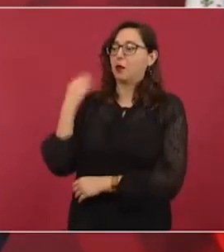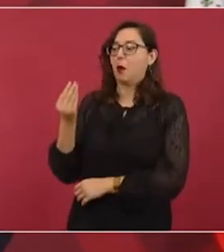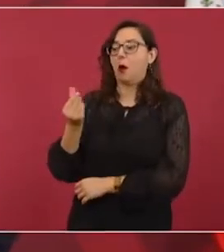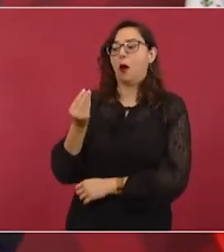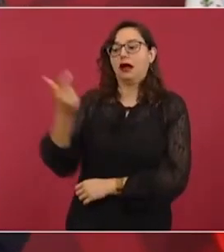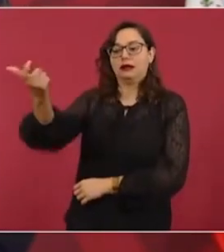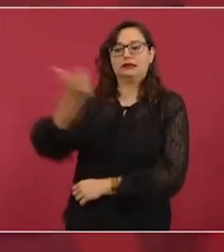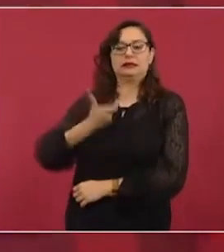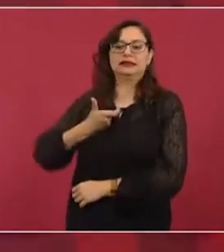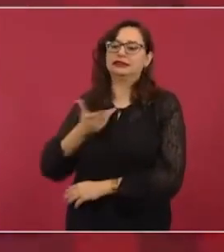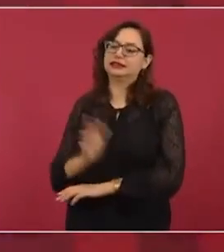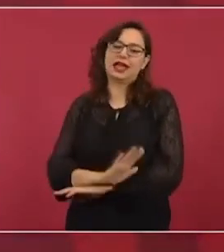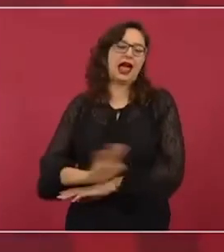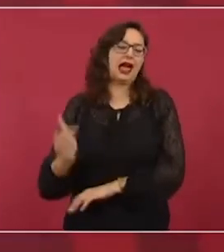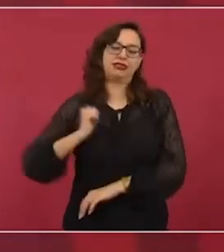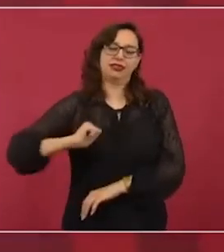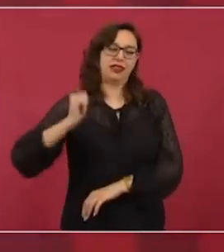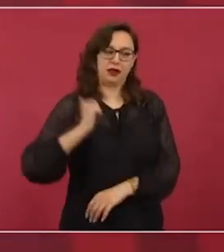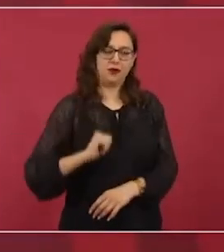moda.